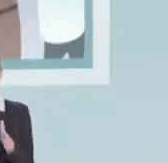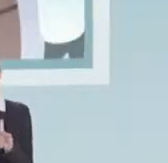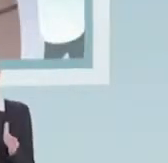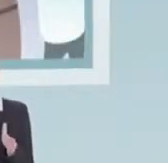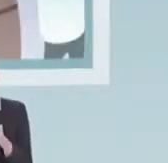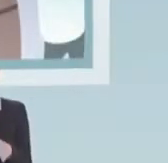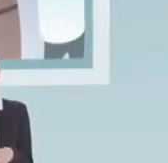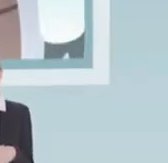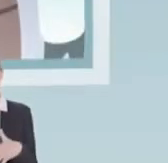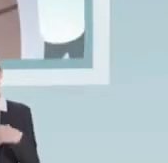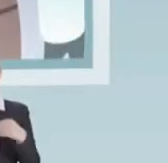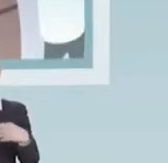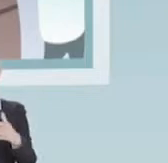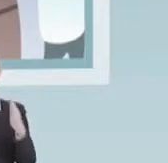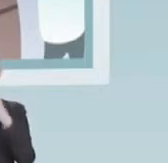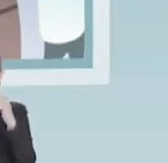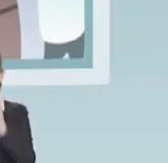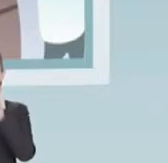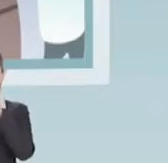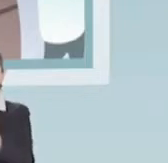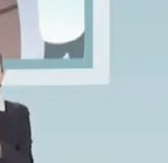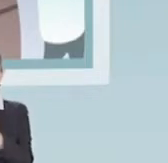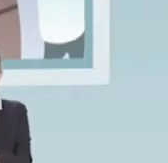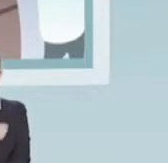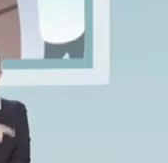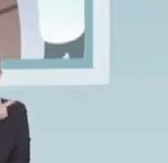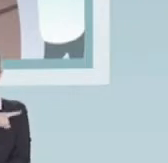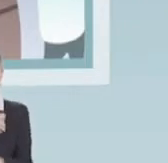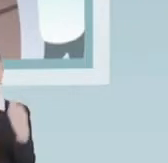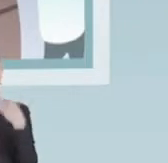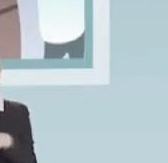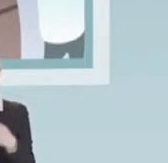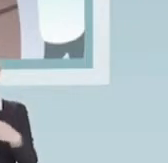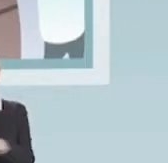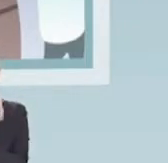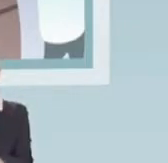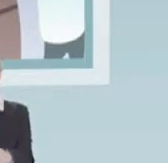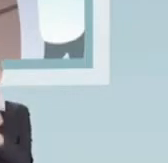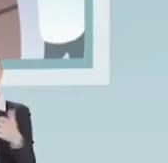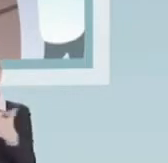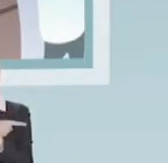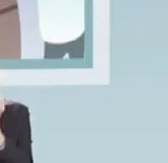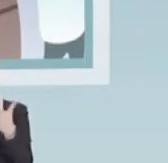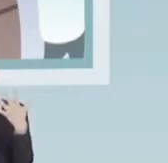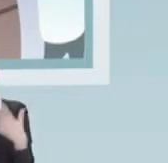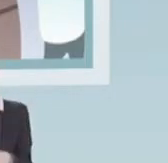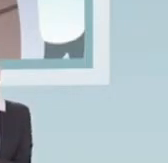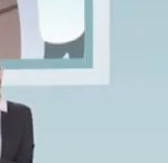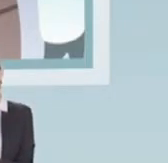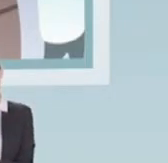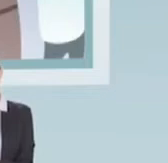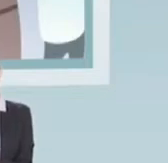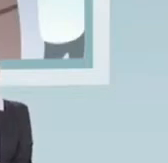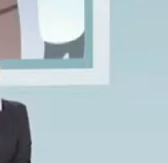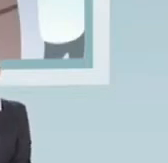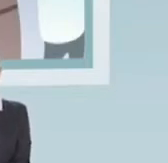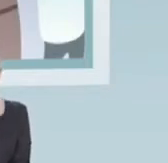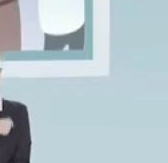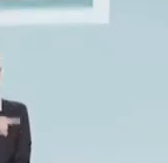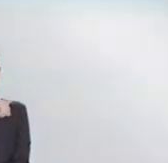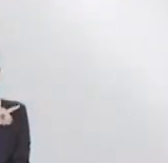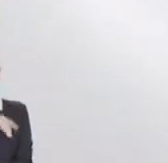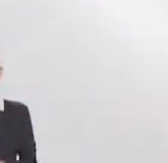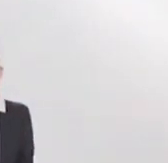son tiempos de contingencia hay que quedarse en casa para proteger tu salud y la de todos sigue estos sencillos consejos para